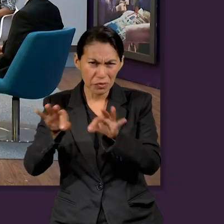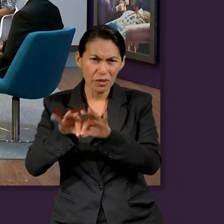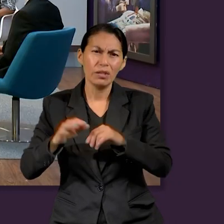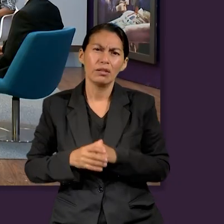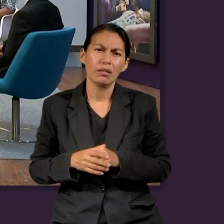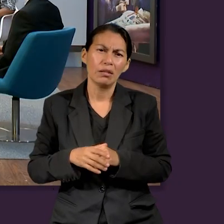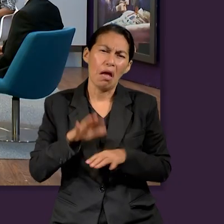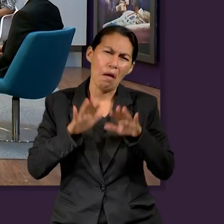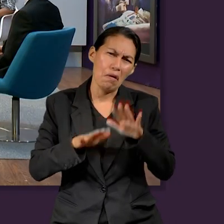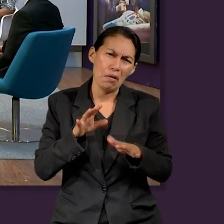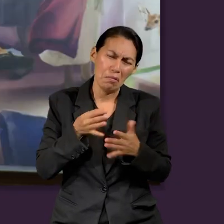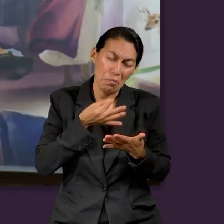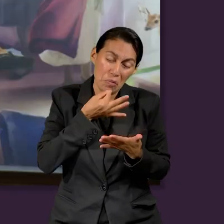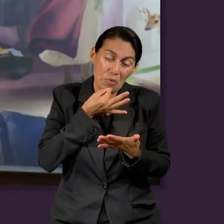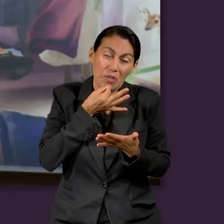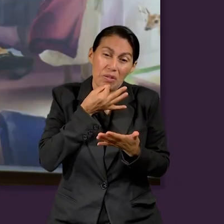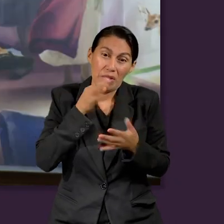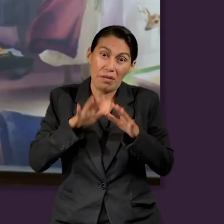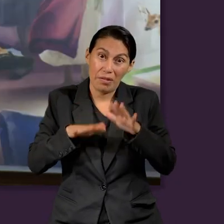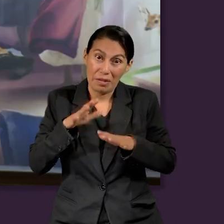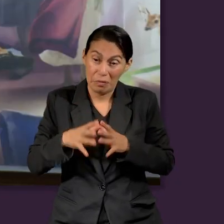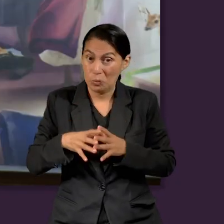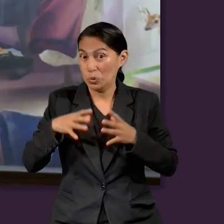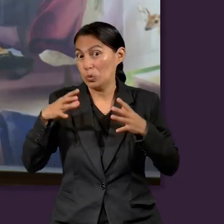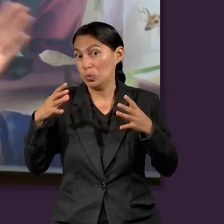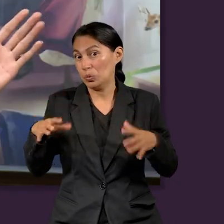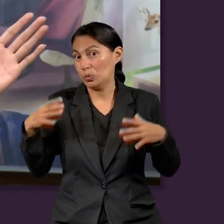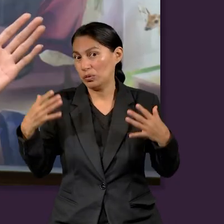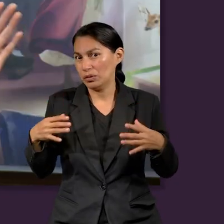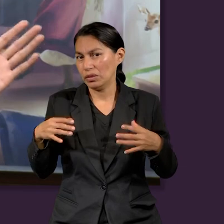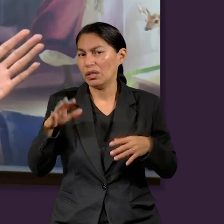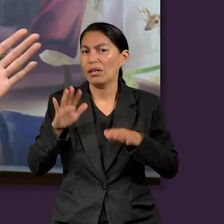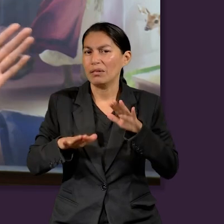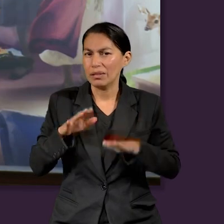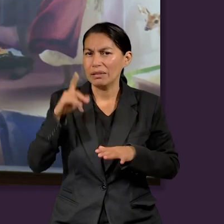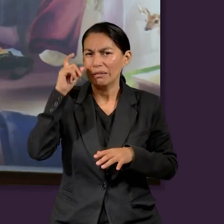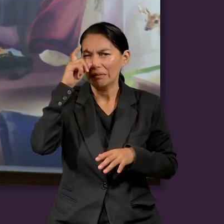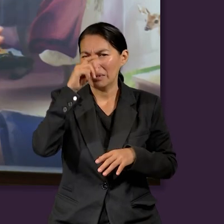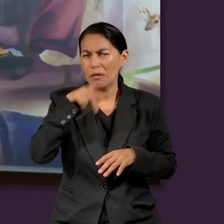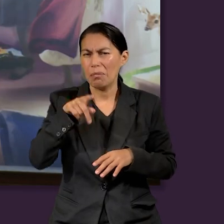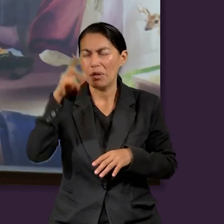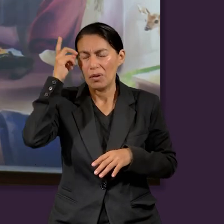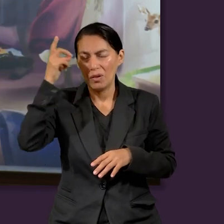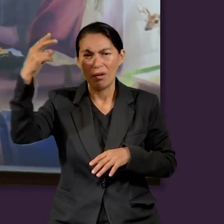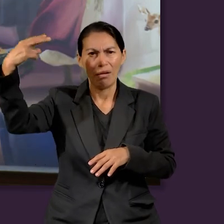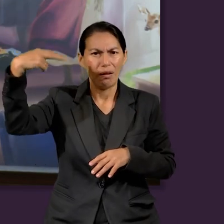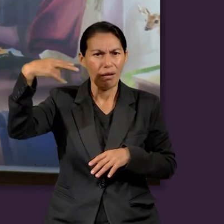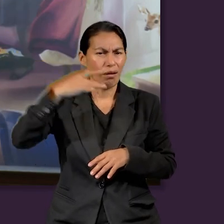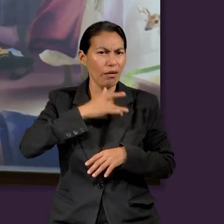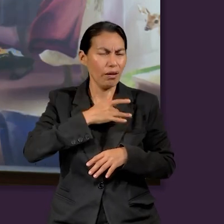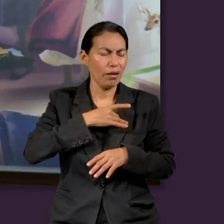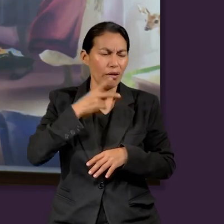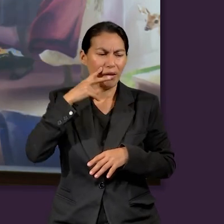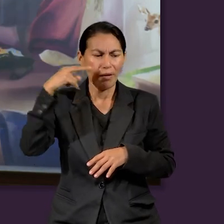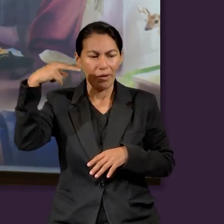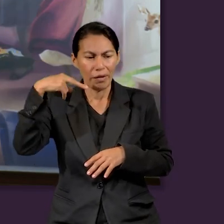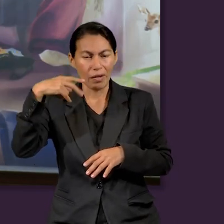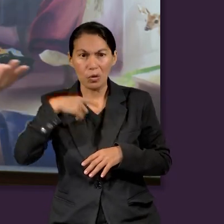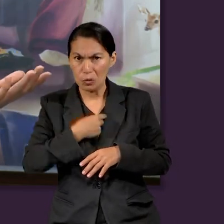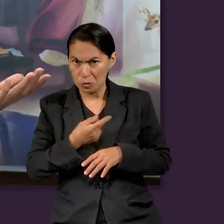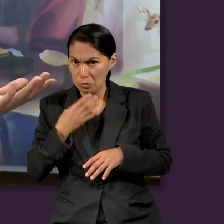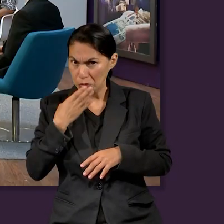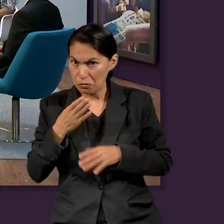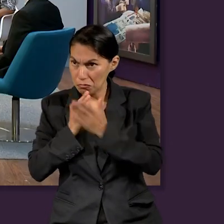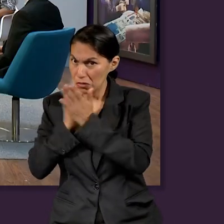nosotros analizamos esto. Puede ir de una cantidad pequeña hasta cantidades muy grandes, y es ahí donde Dios ve nuestros corazones. Entonces,